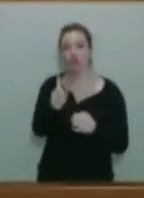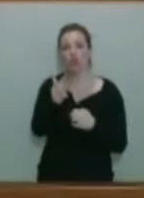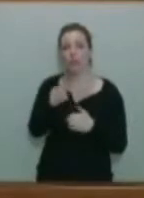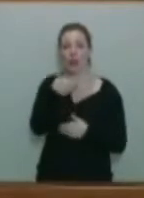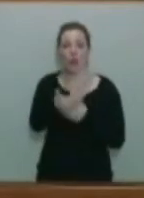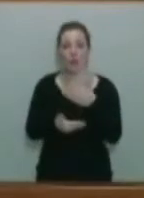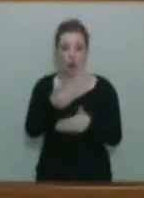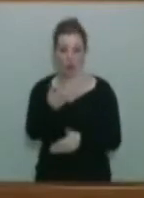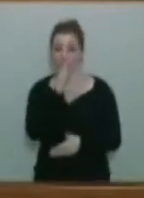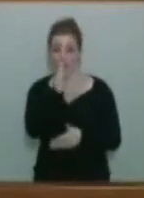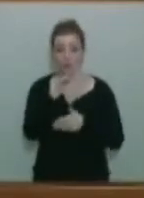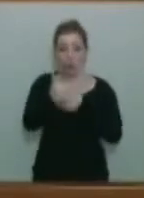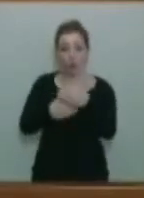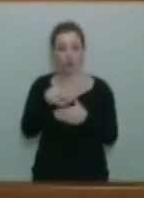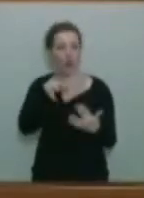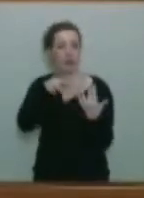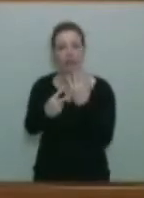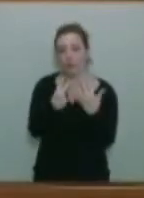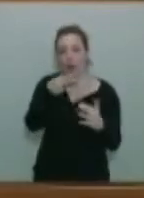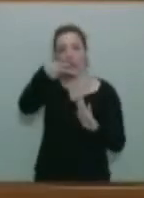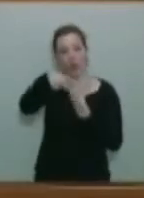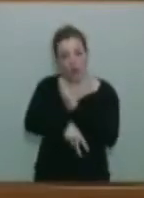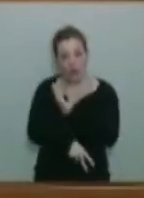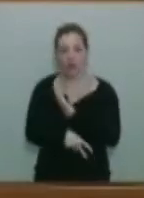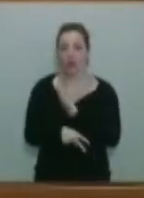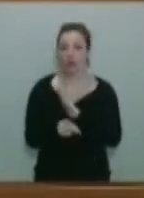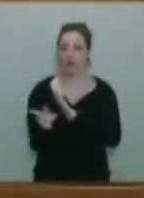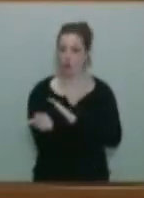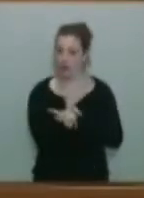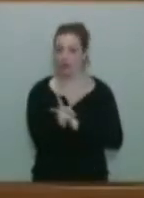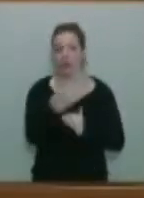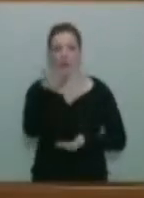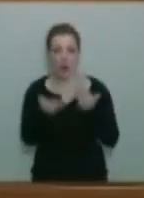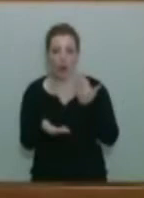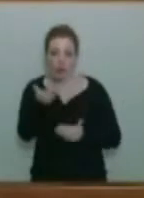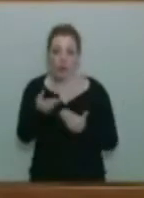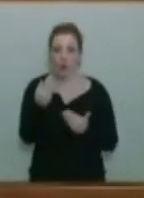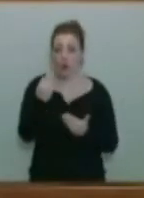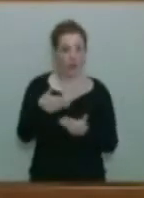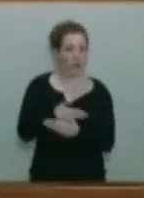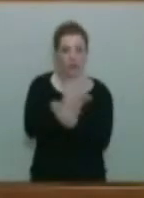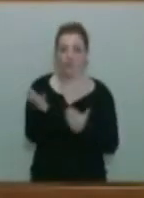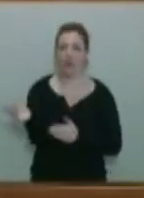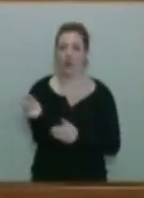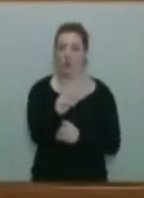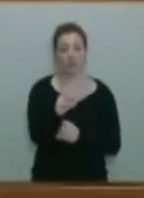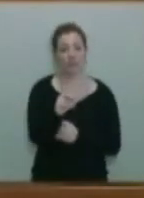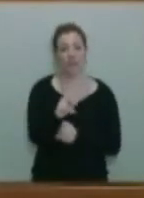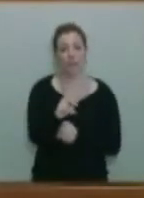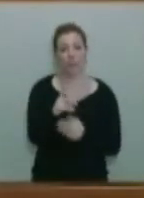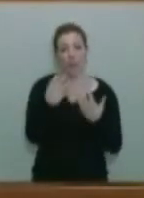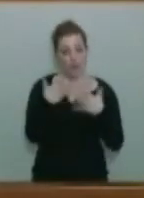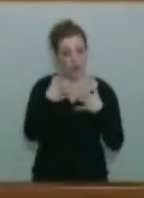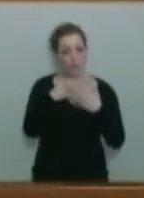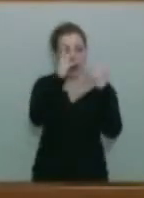transparente, reglado, normado, de evaluación de las ofertas y con el funcionamiento de la